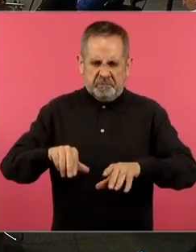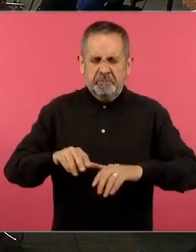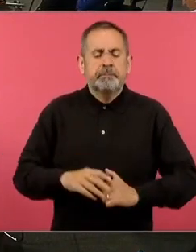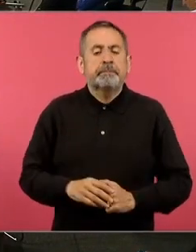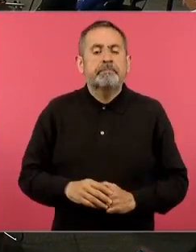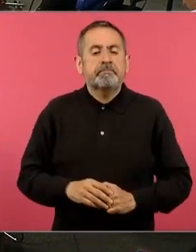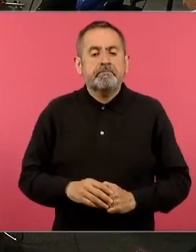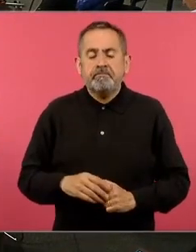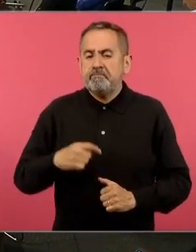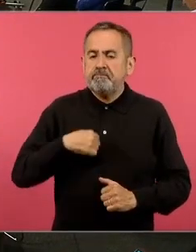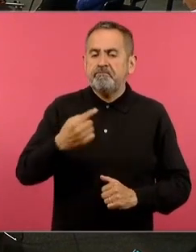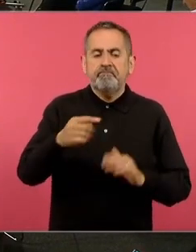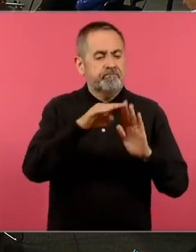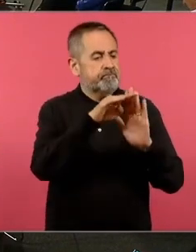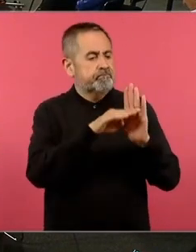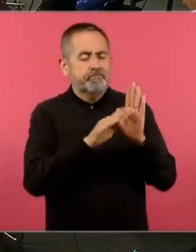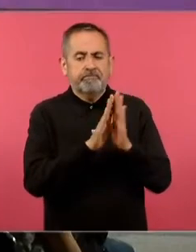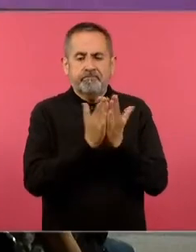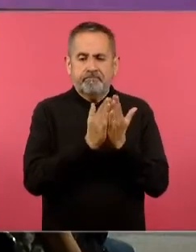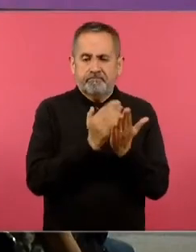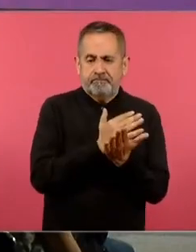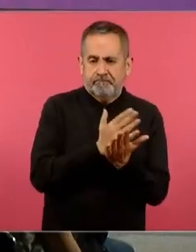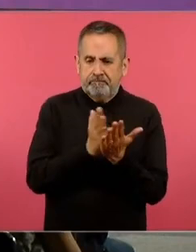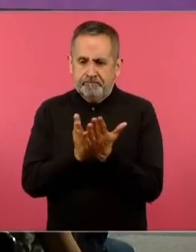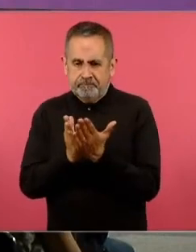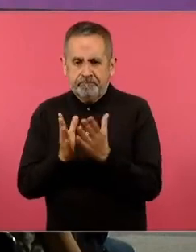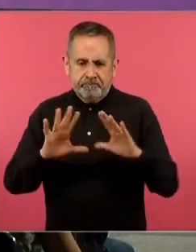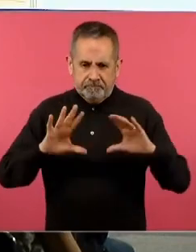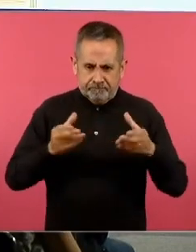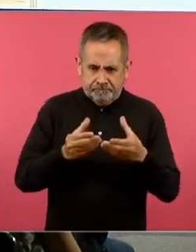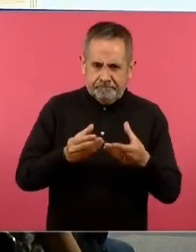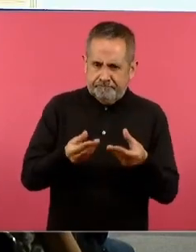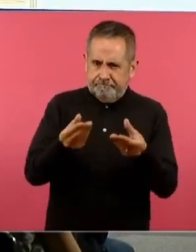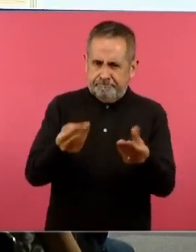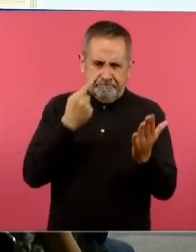presentarles esta familia de libros. Vamos a conocerla.